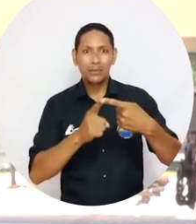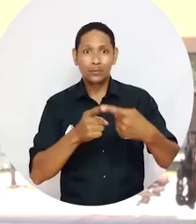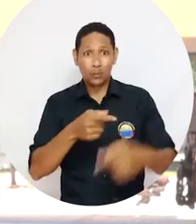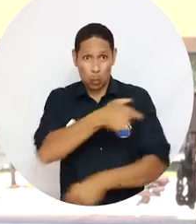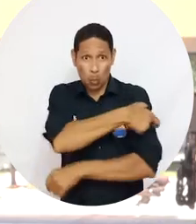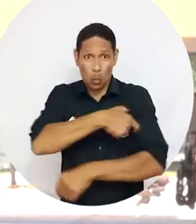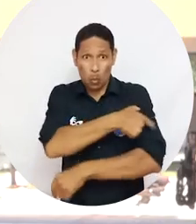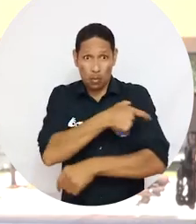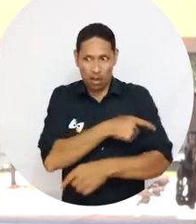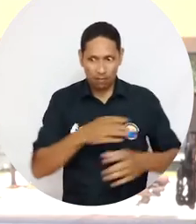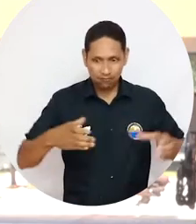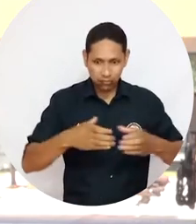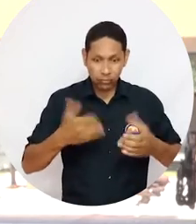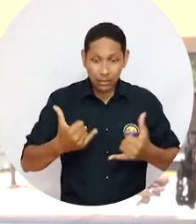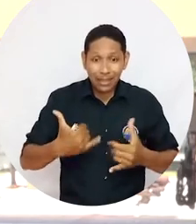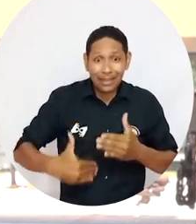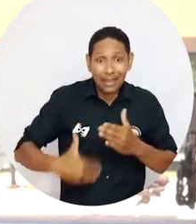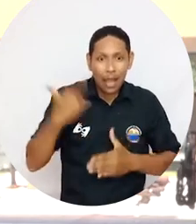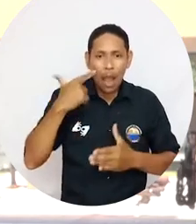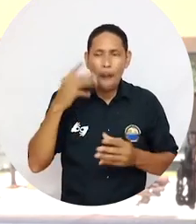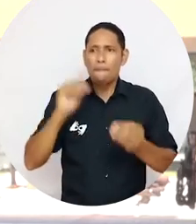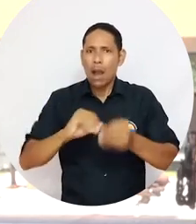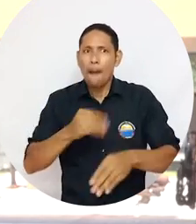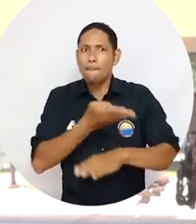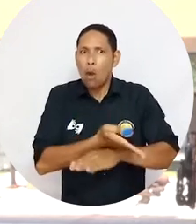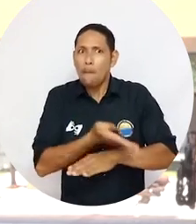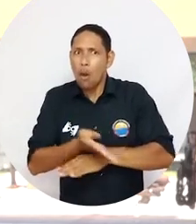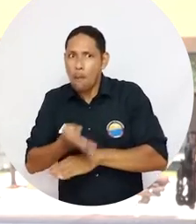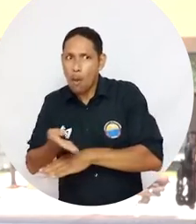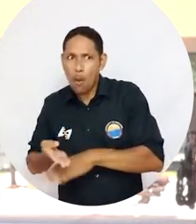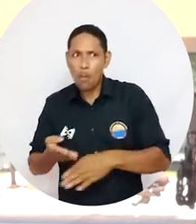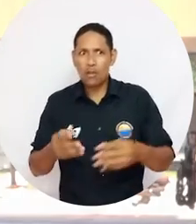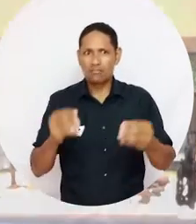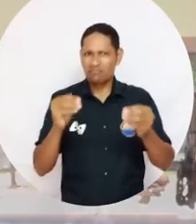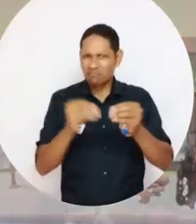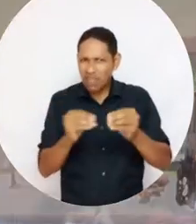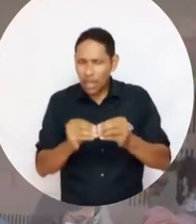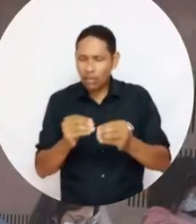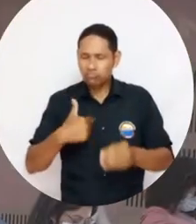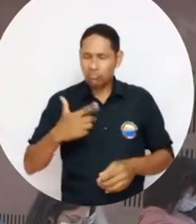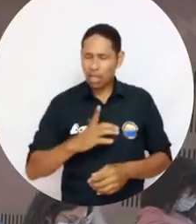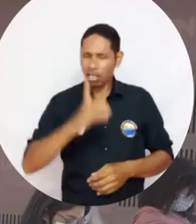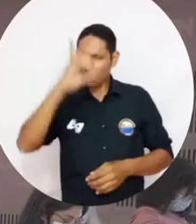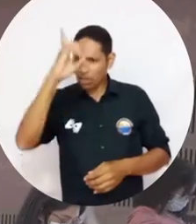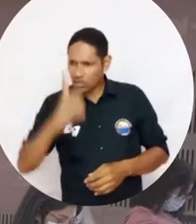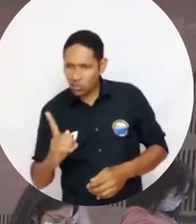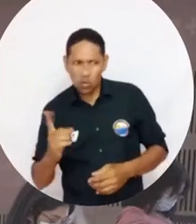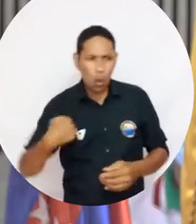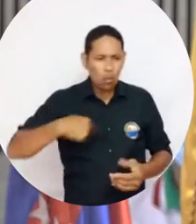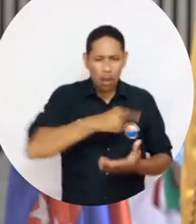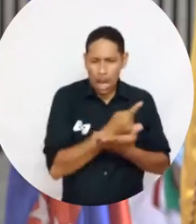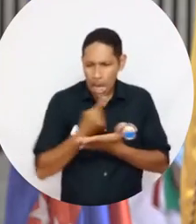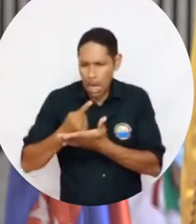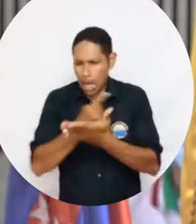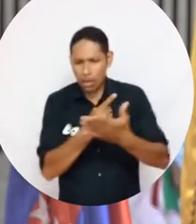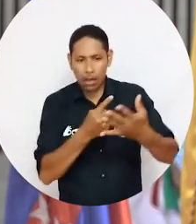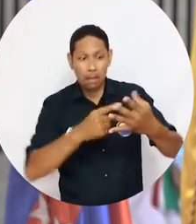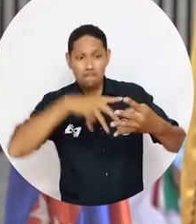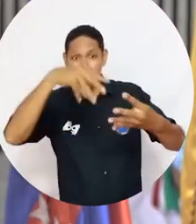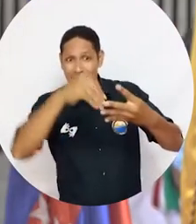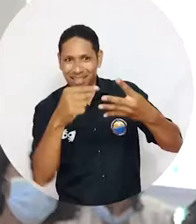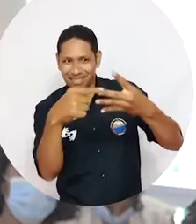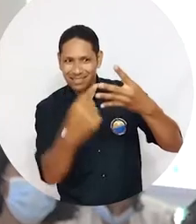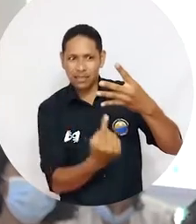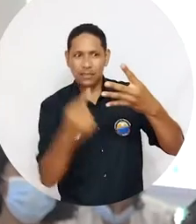primera propuesta es la creación del comité y, a partir de ahí, estudiar las próximas propuestas, que el mismo comité pueda tomar decisiones con base en